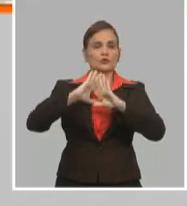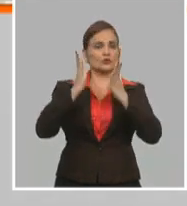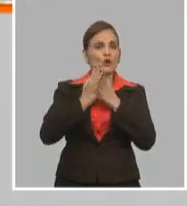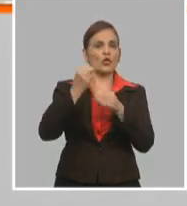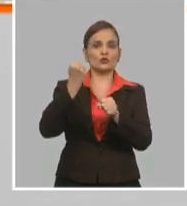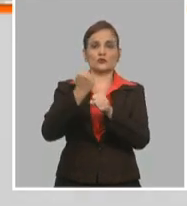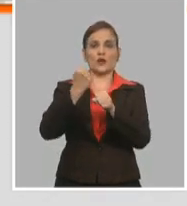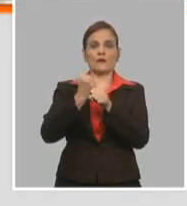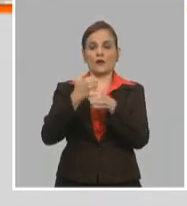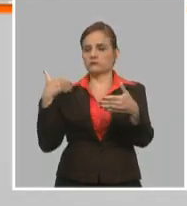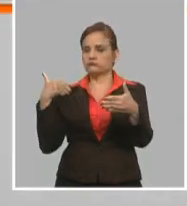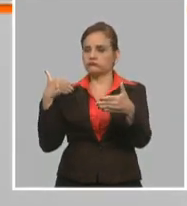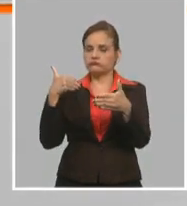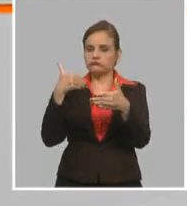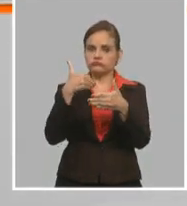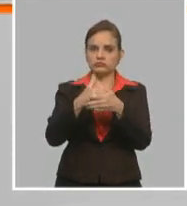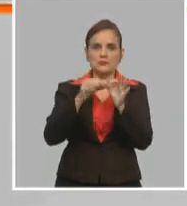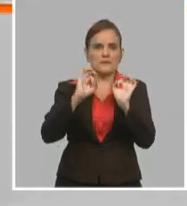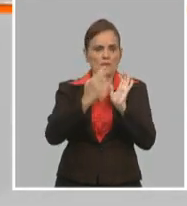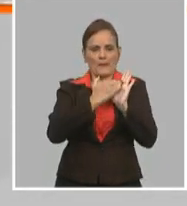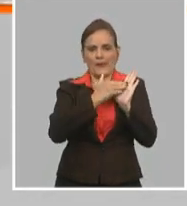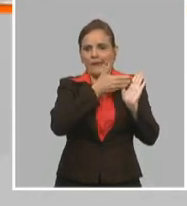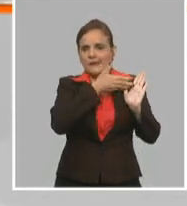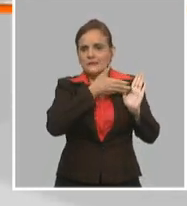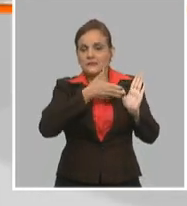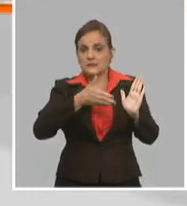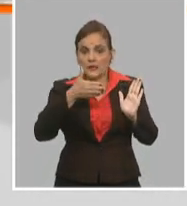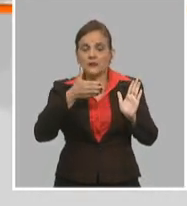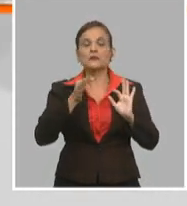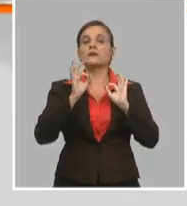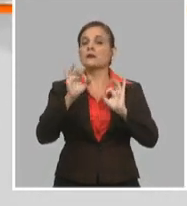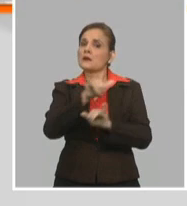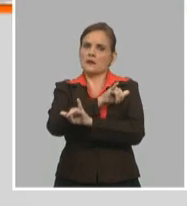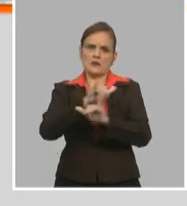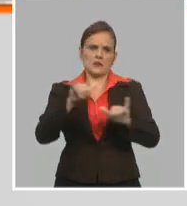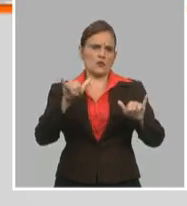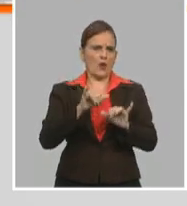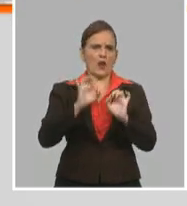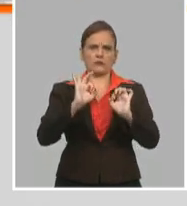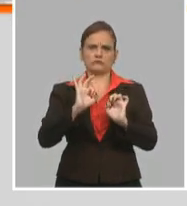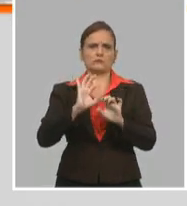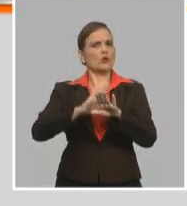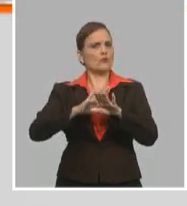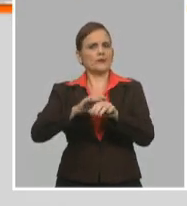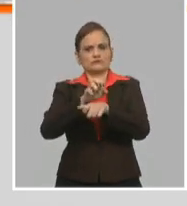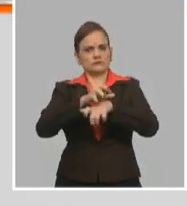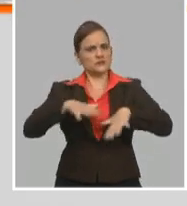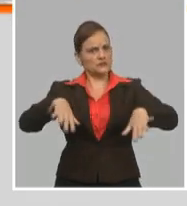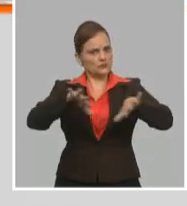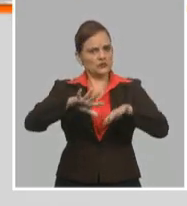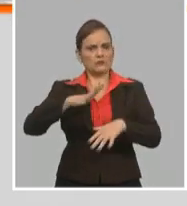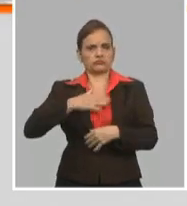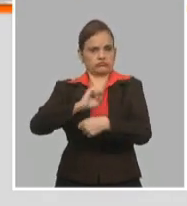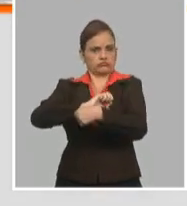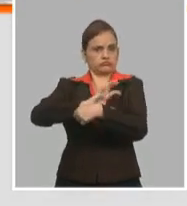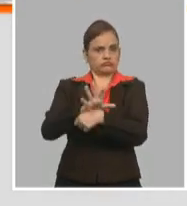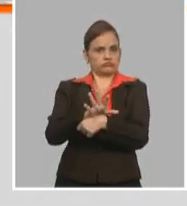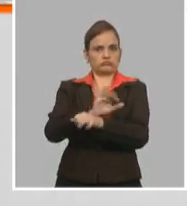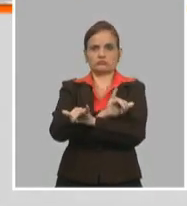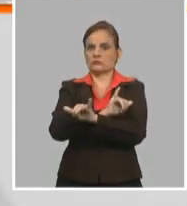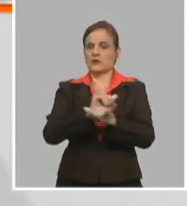desarrollando y que por esta circunstancia que explicábamos anteriormente de la COVID en condiciones de excepcionalidad,